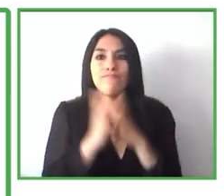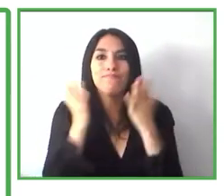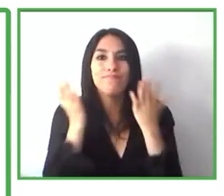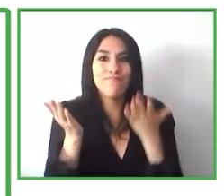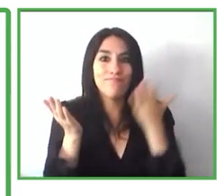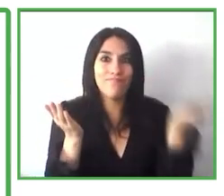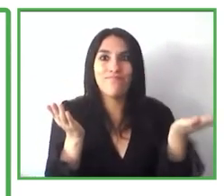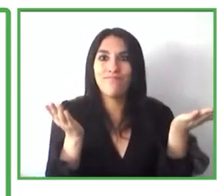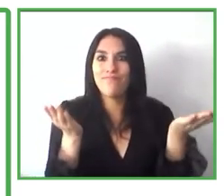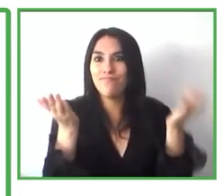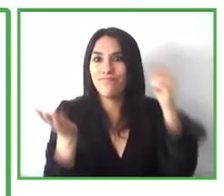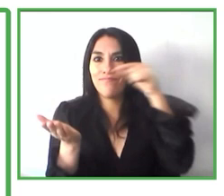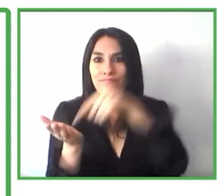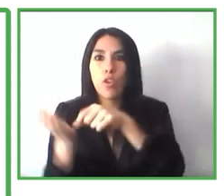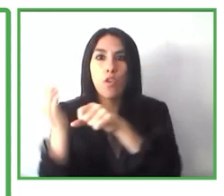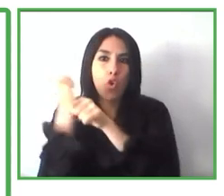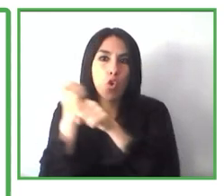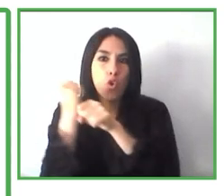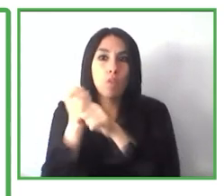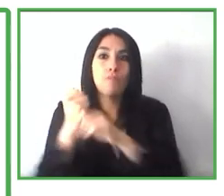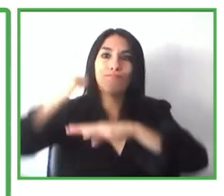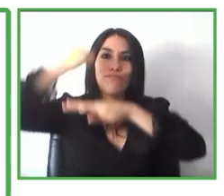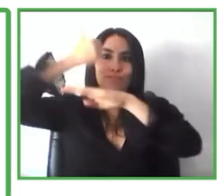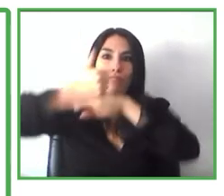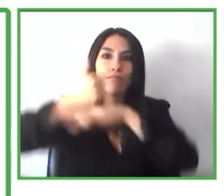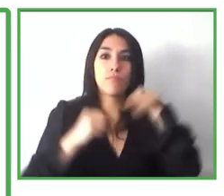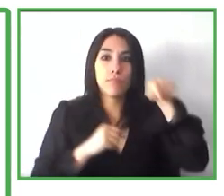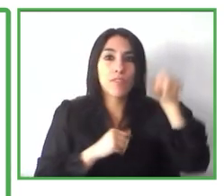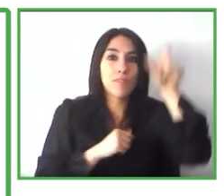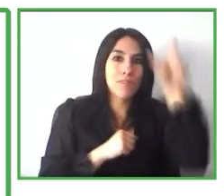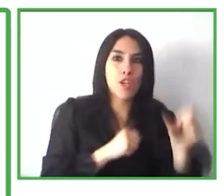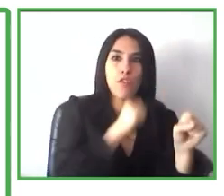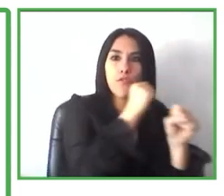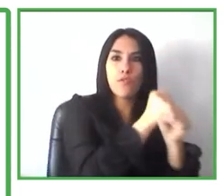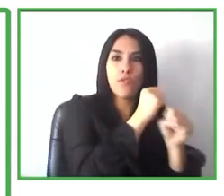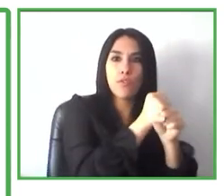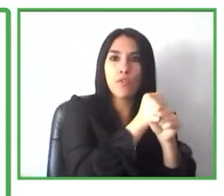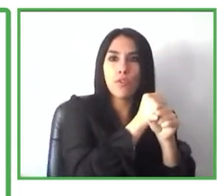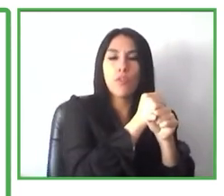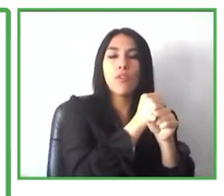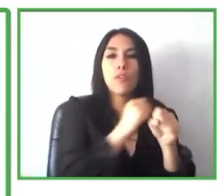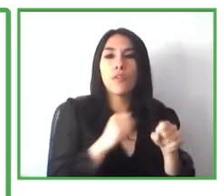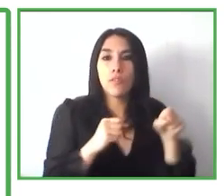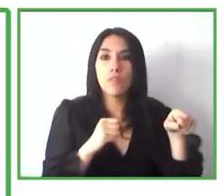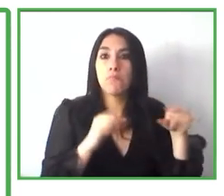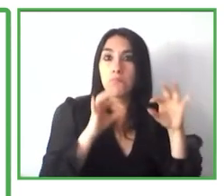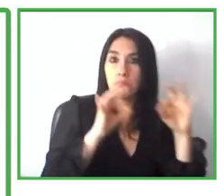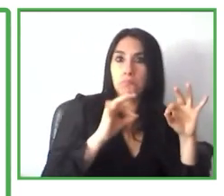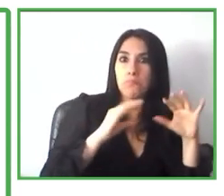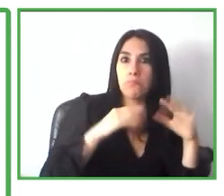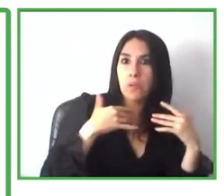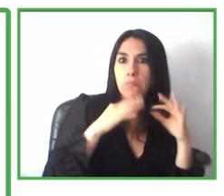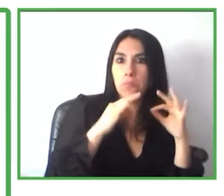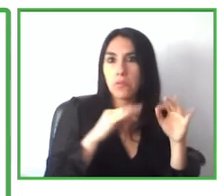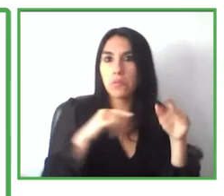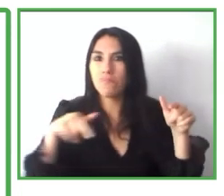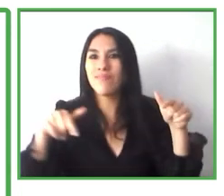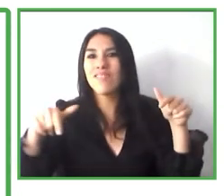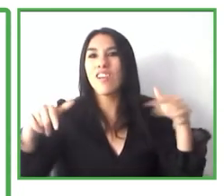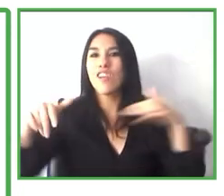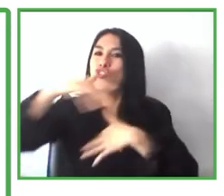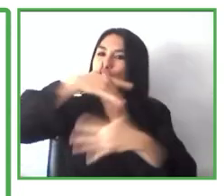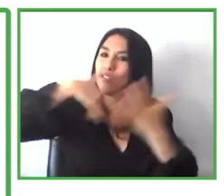contentos y así se puede decir que es una situación win-win, todos ganan.